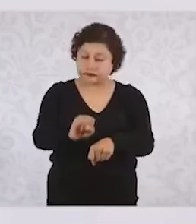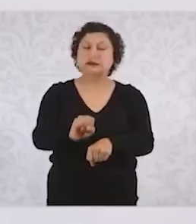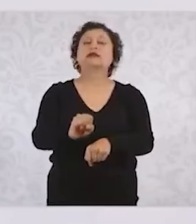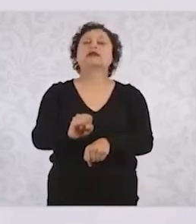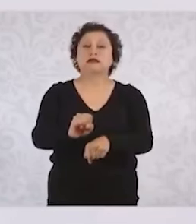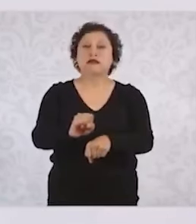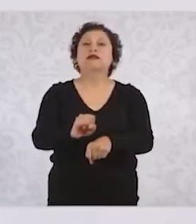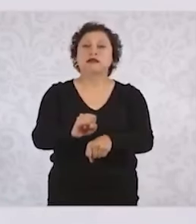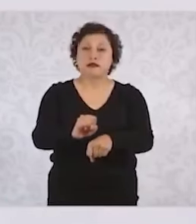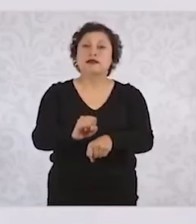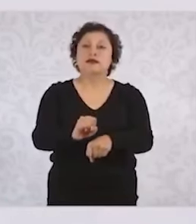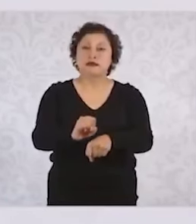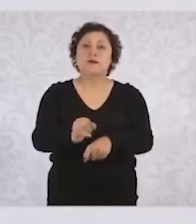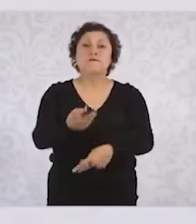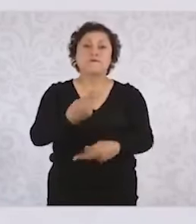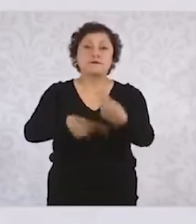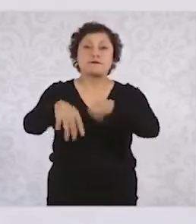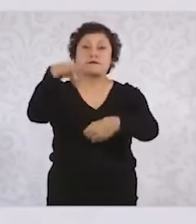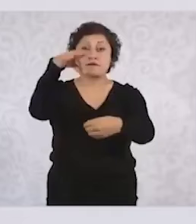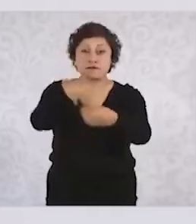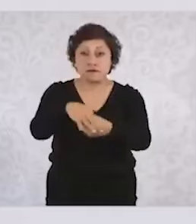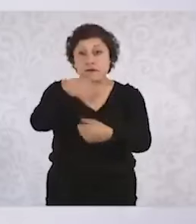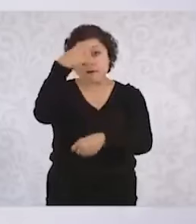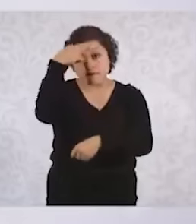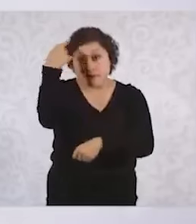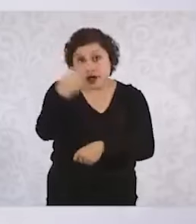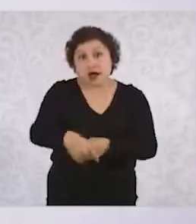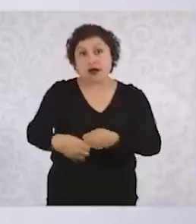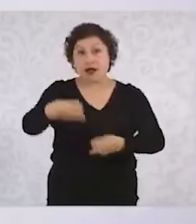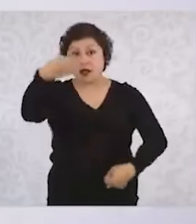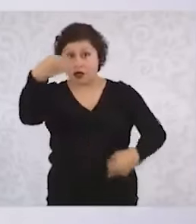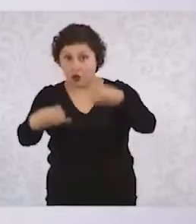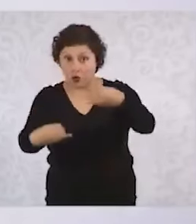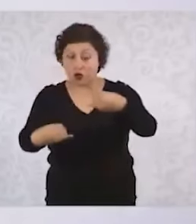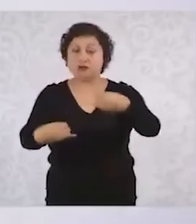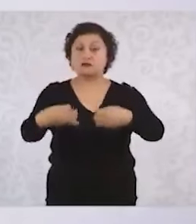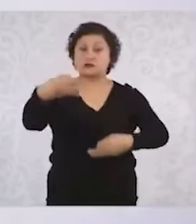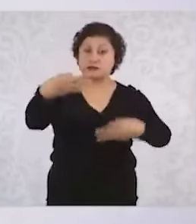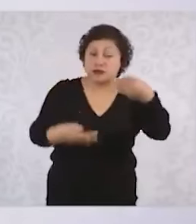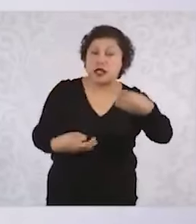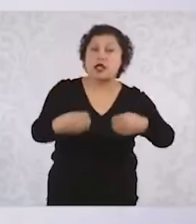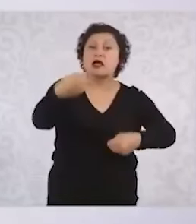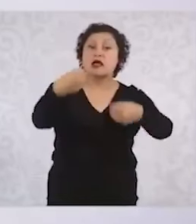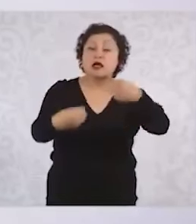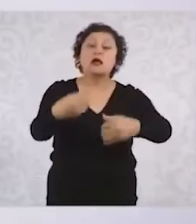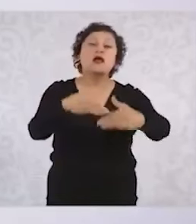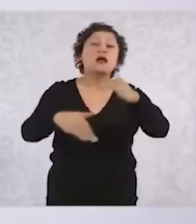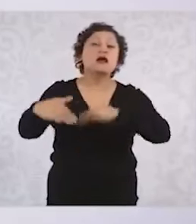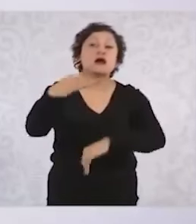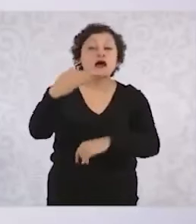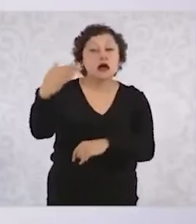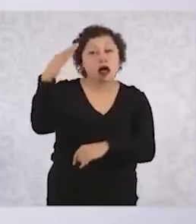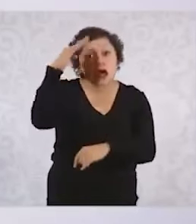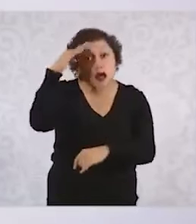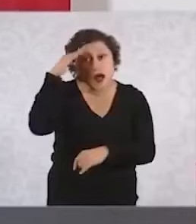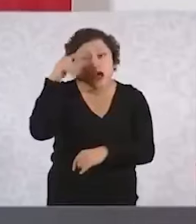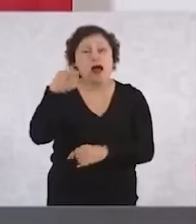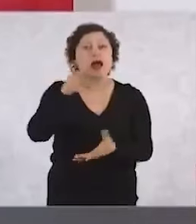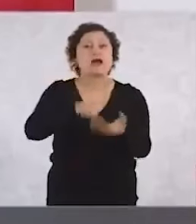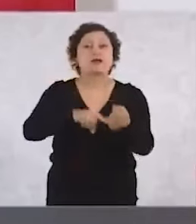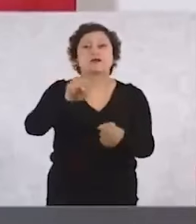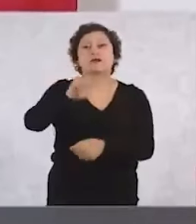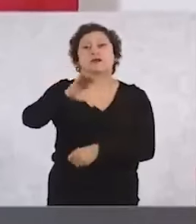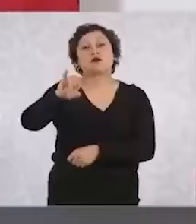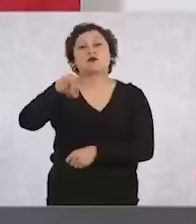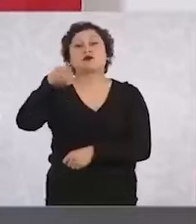magistrados, magistradas, ministros y ministras de la Suprema Corte. Porque eso es lo que dice el